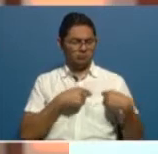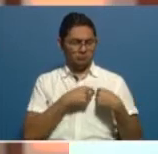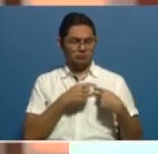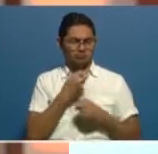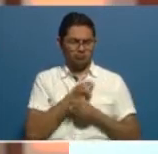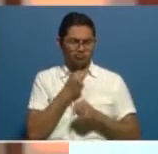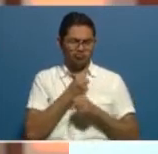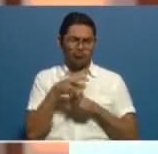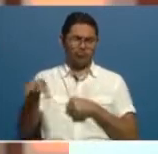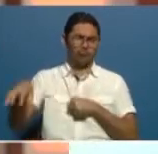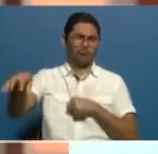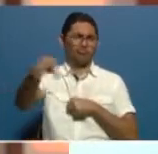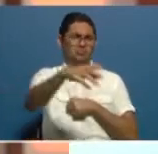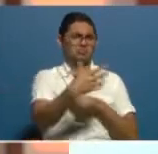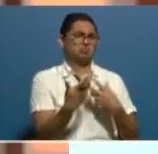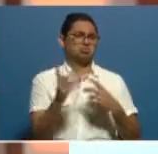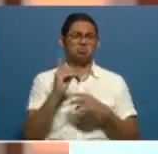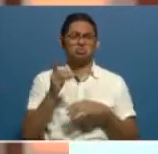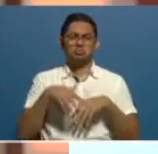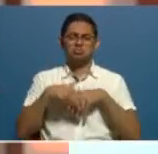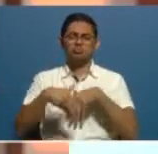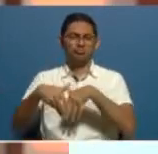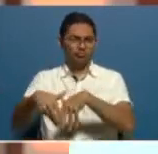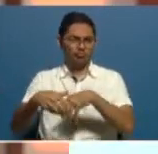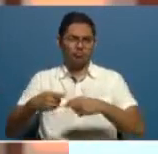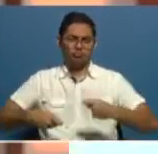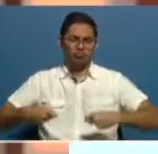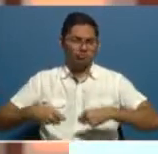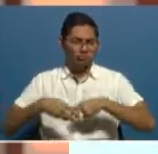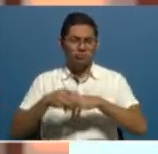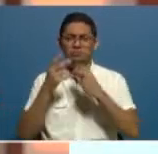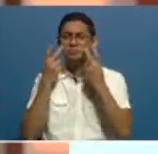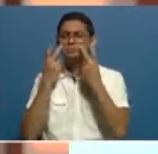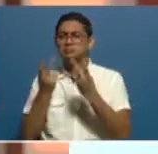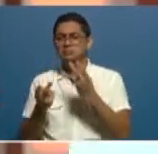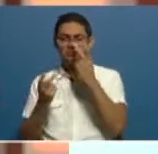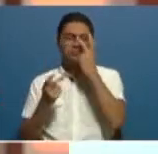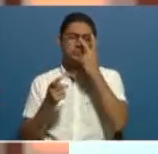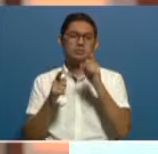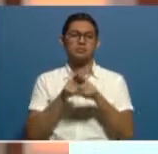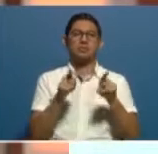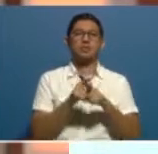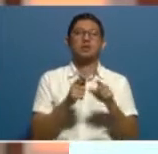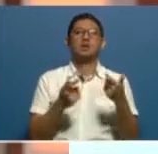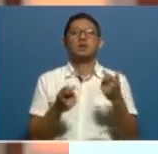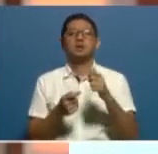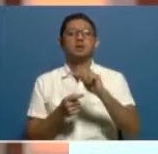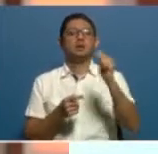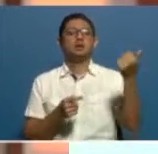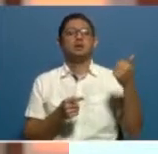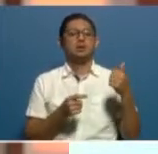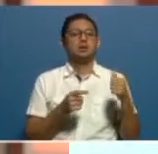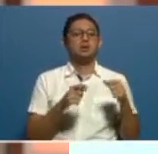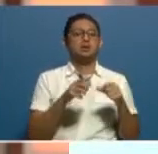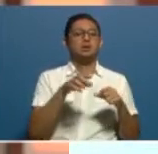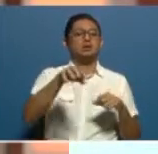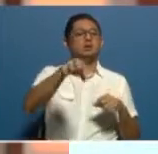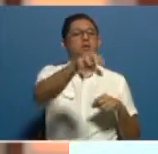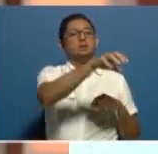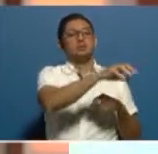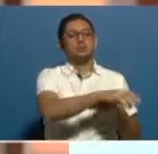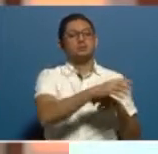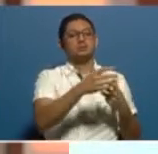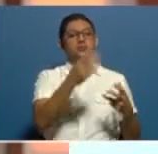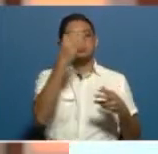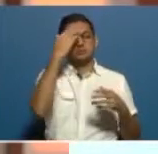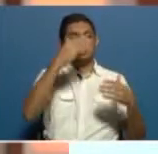en puntos de desfiles a nivel de las provincias. También tenemos 7 puntos de cobertura